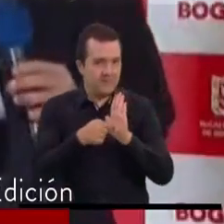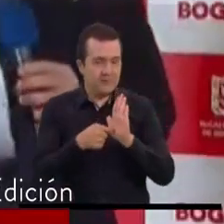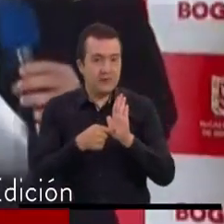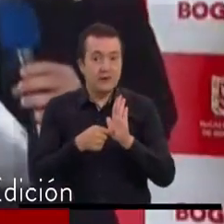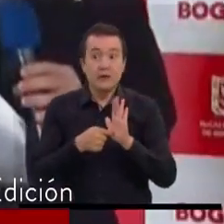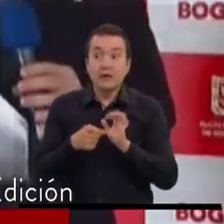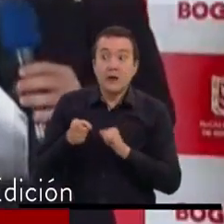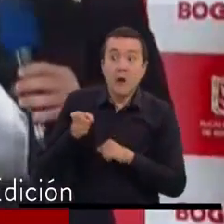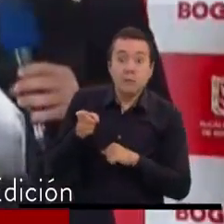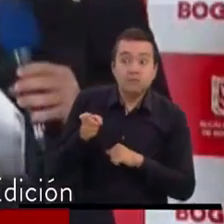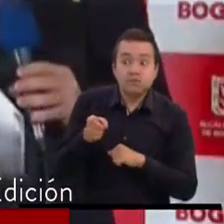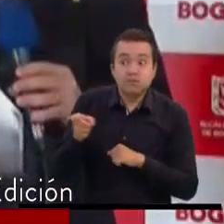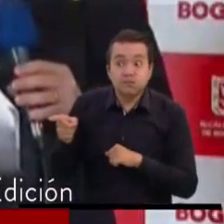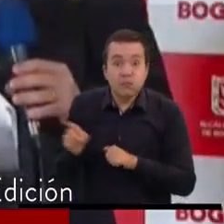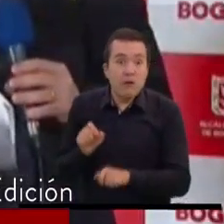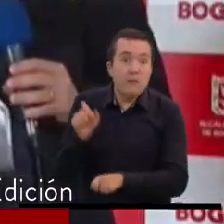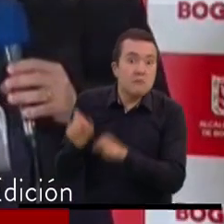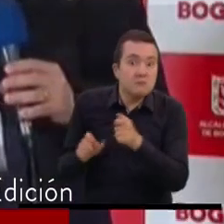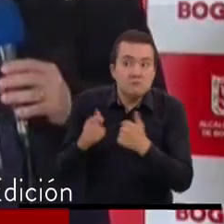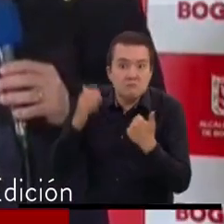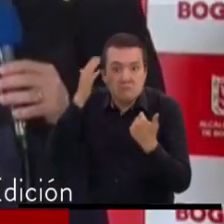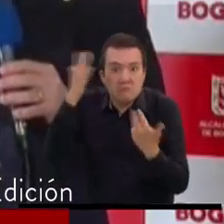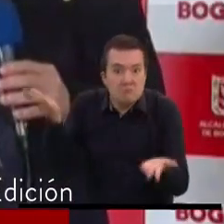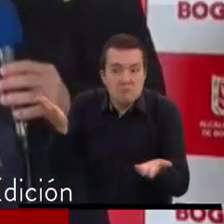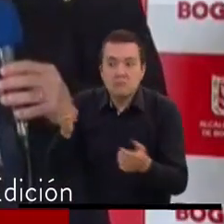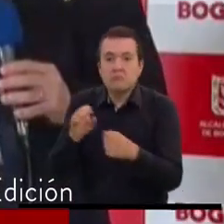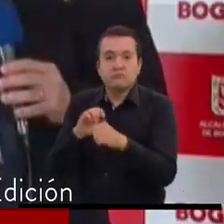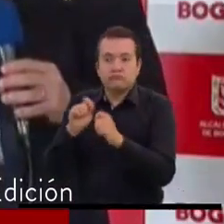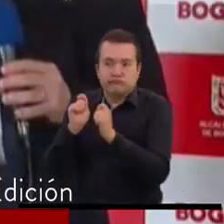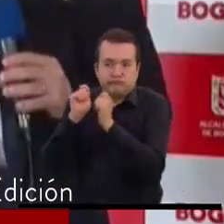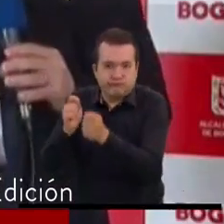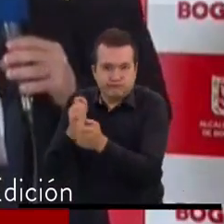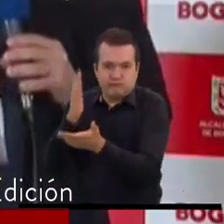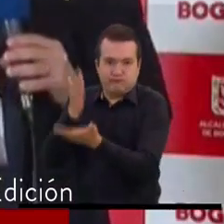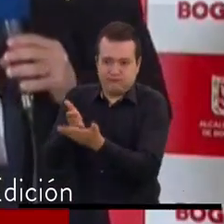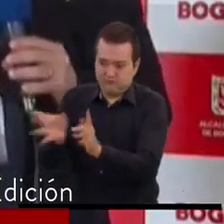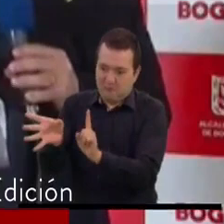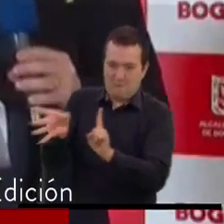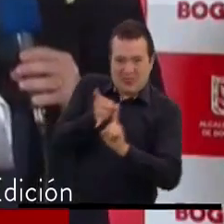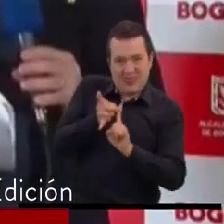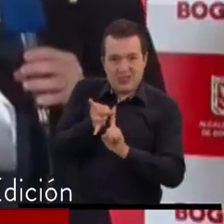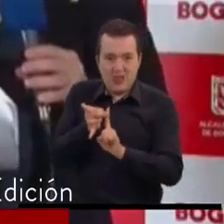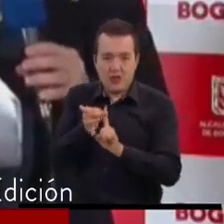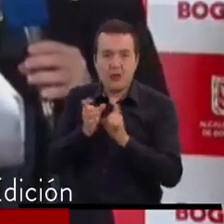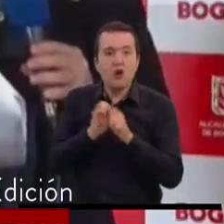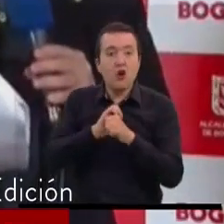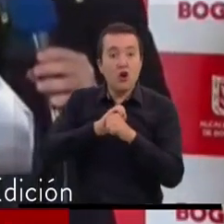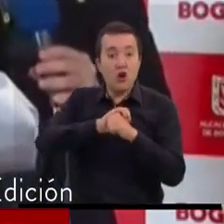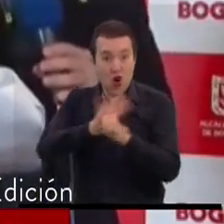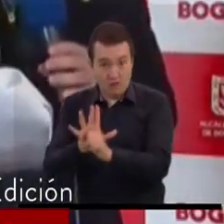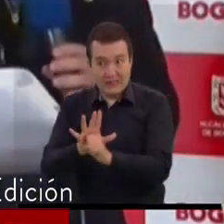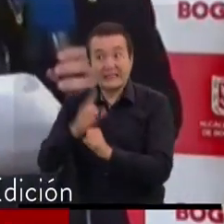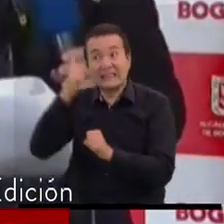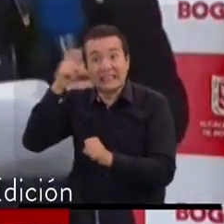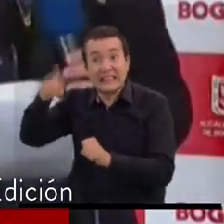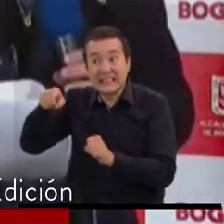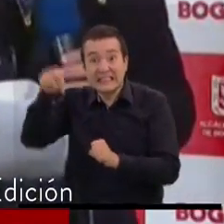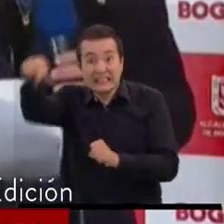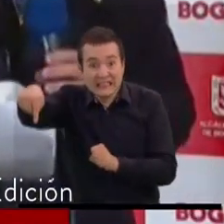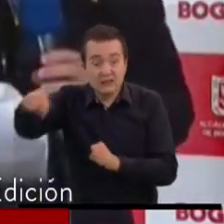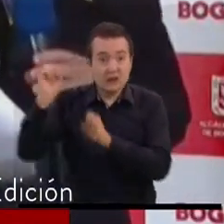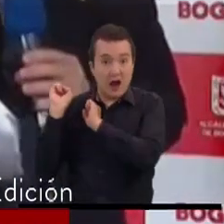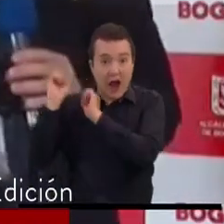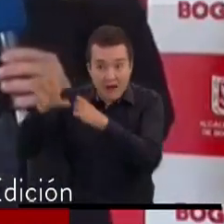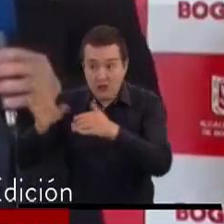casos positivos y se llegue a tener que cerrar hasta el 10% de los locales de una bodega,